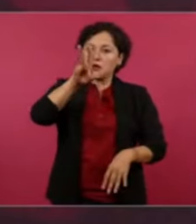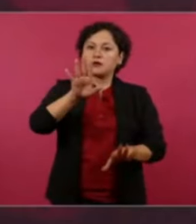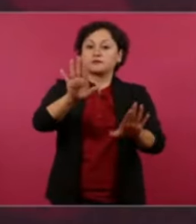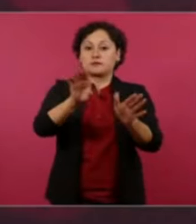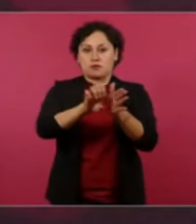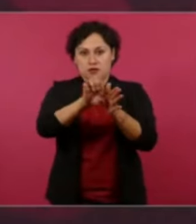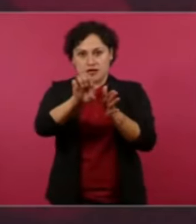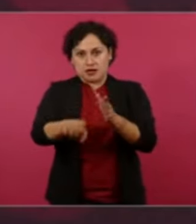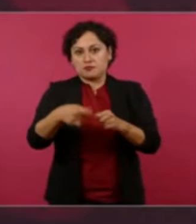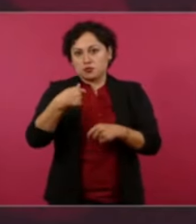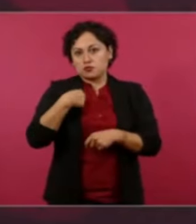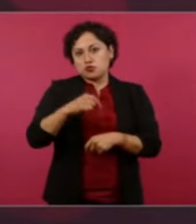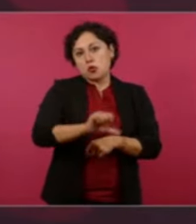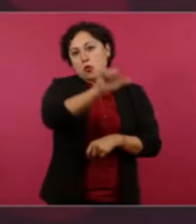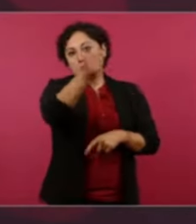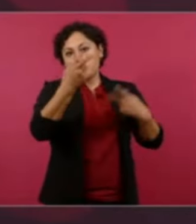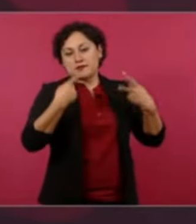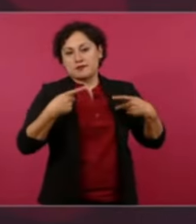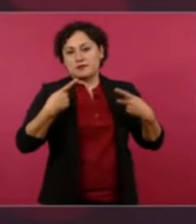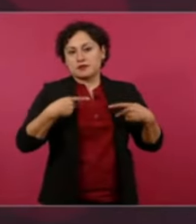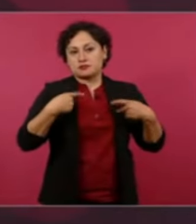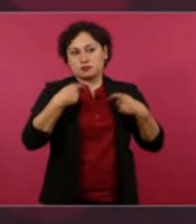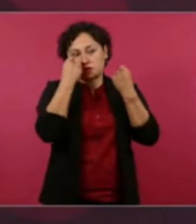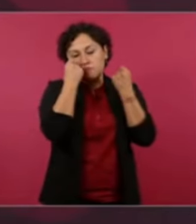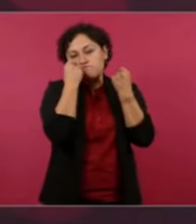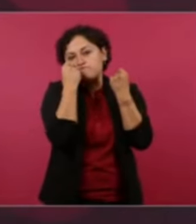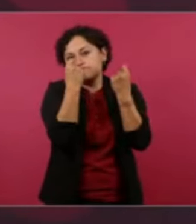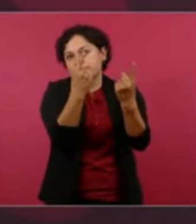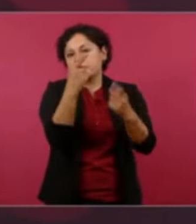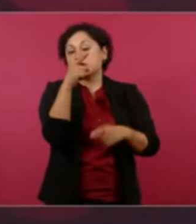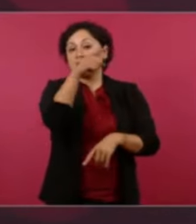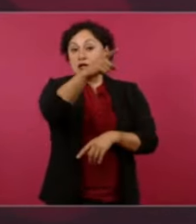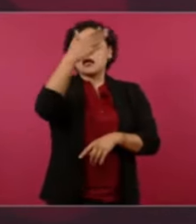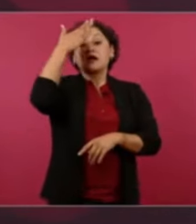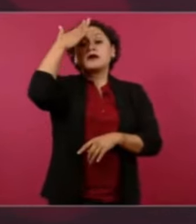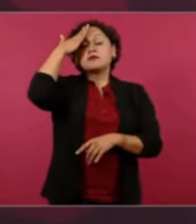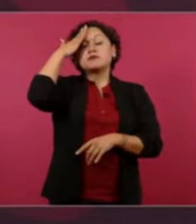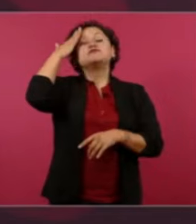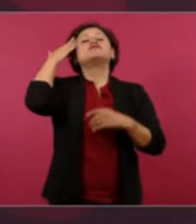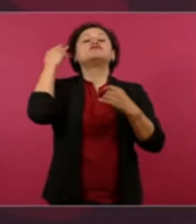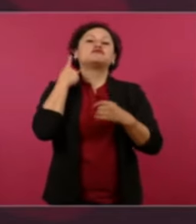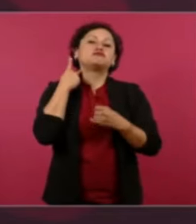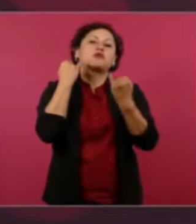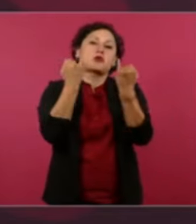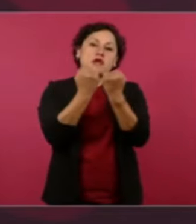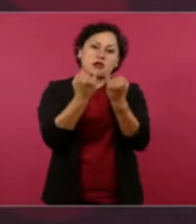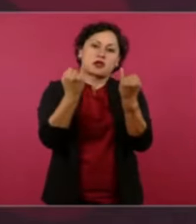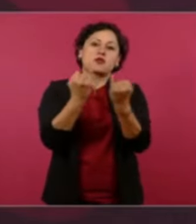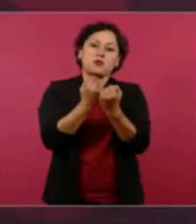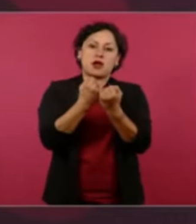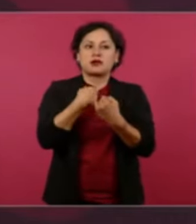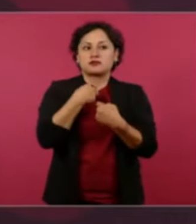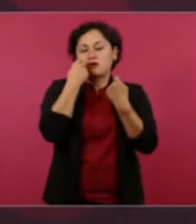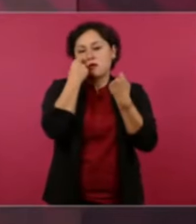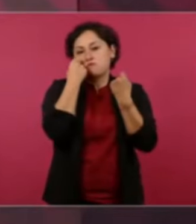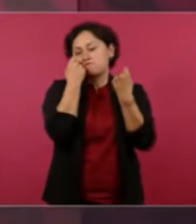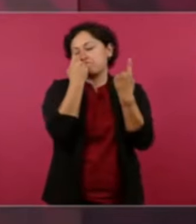un dirigente político que más admiro,